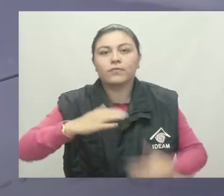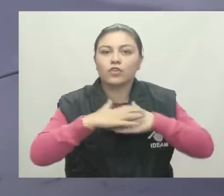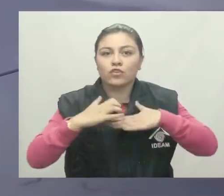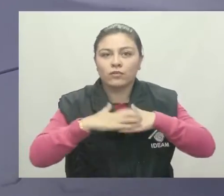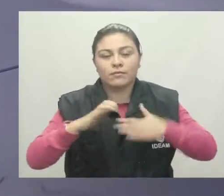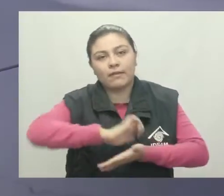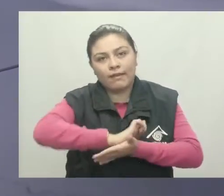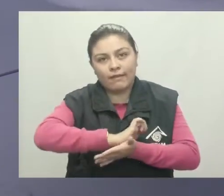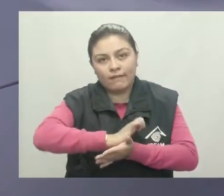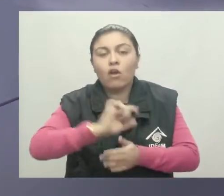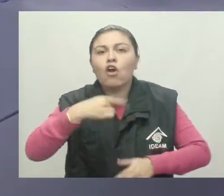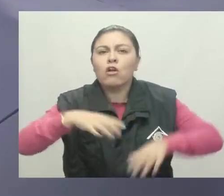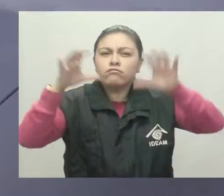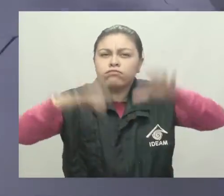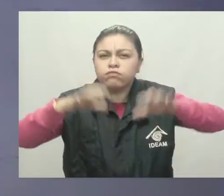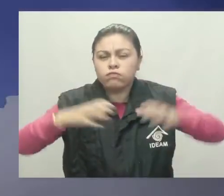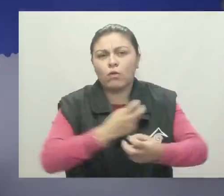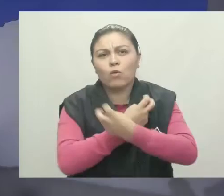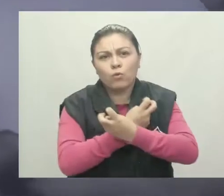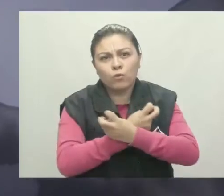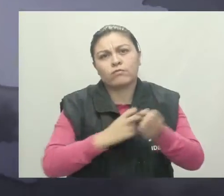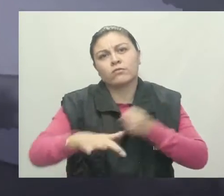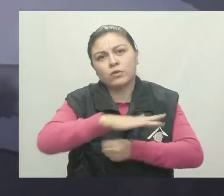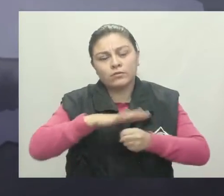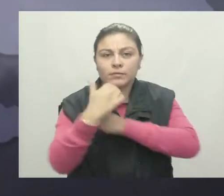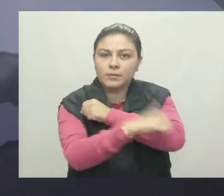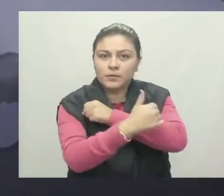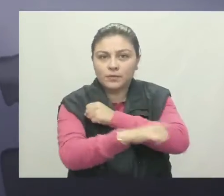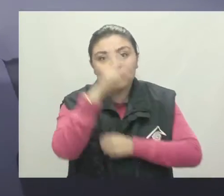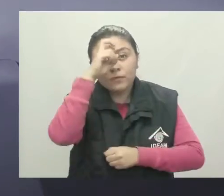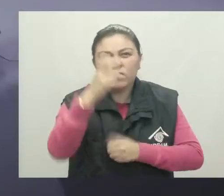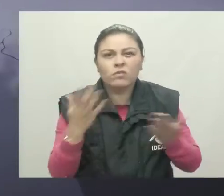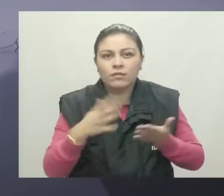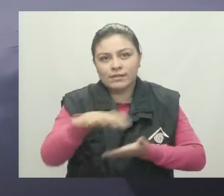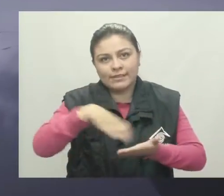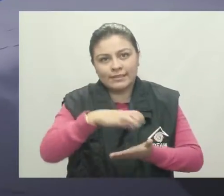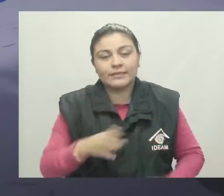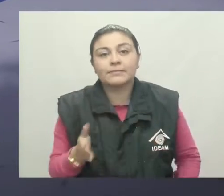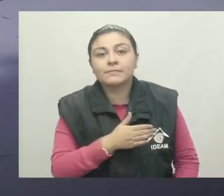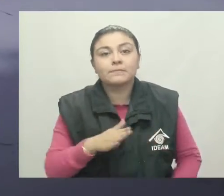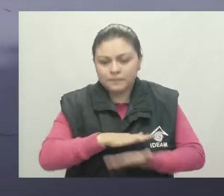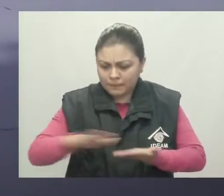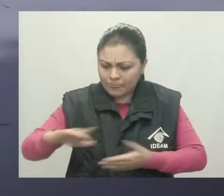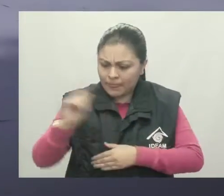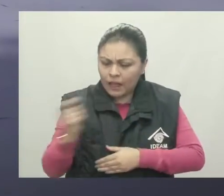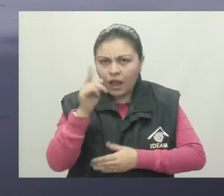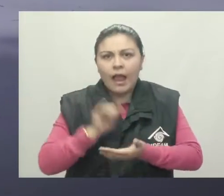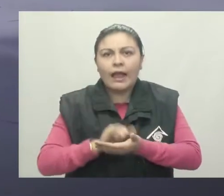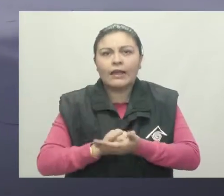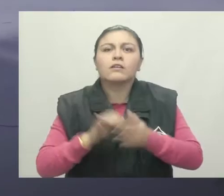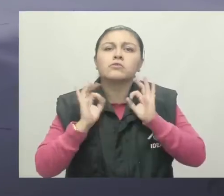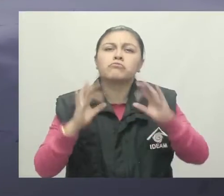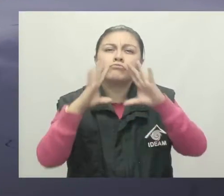lluvias de menor intensidad en el Huila, en Cundinamarca, Boyacá y norte de Santander Sobre los llanos orientales tendremos condiciones de tiempo